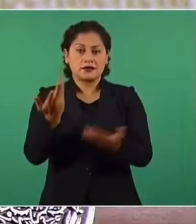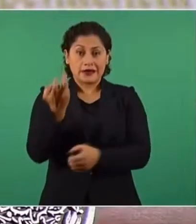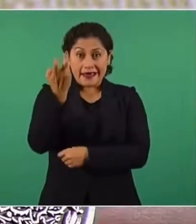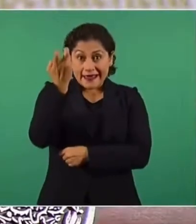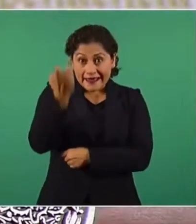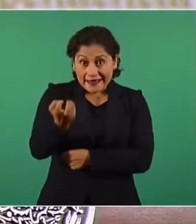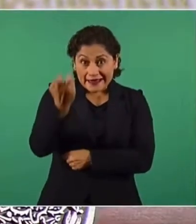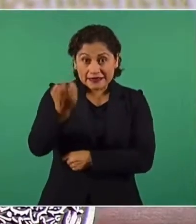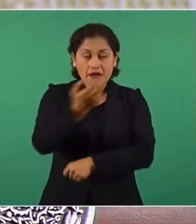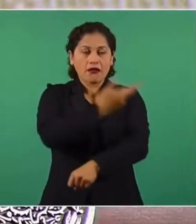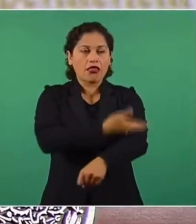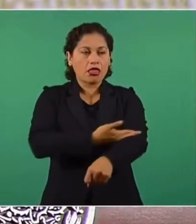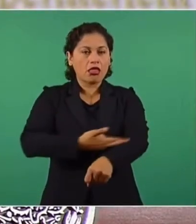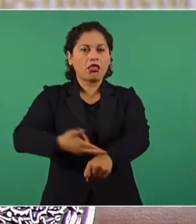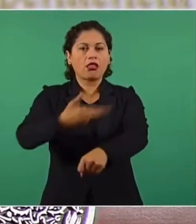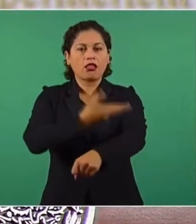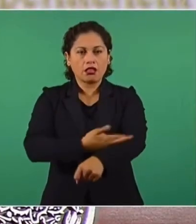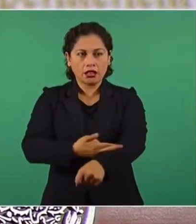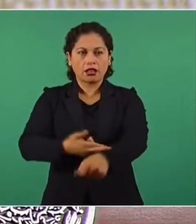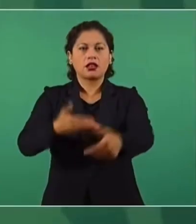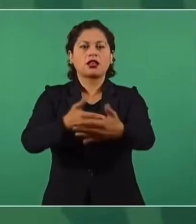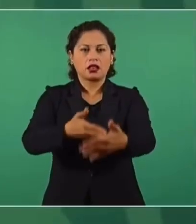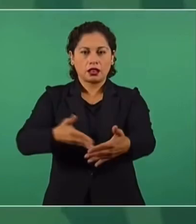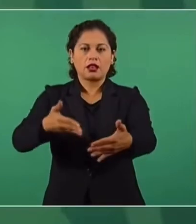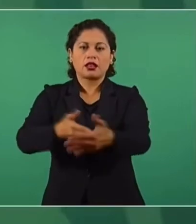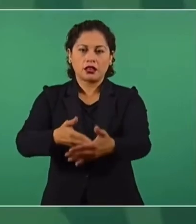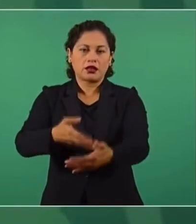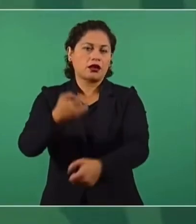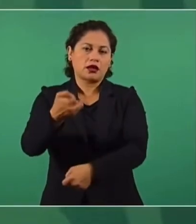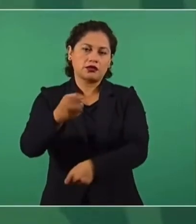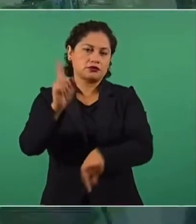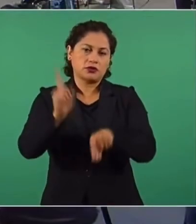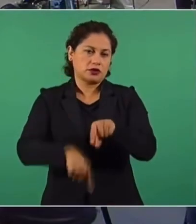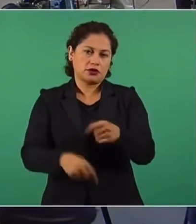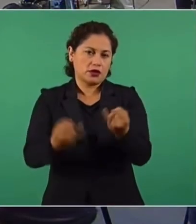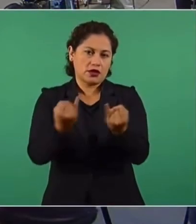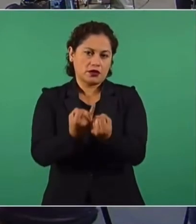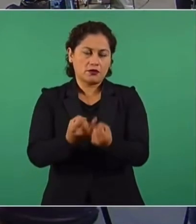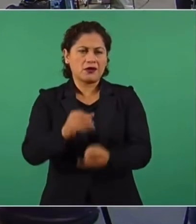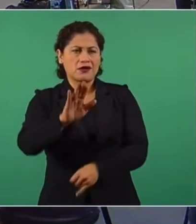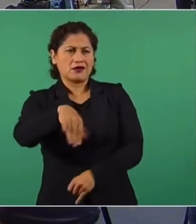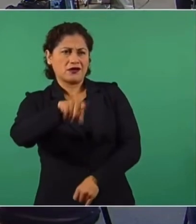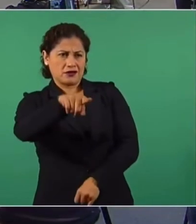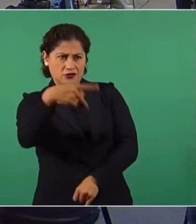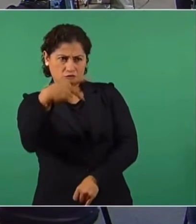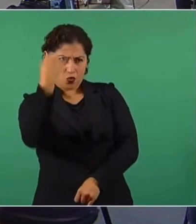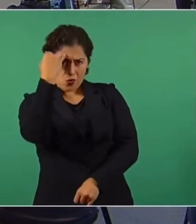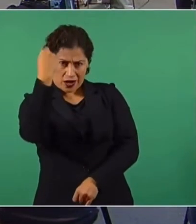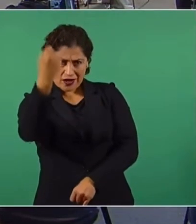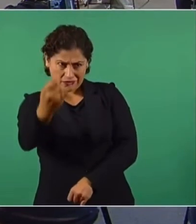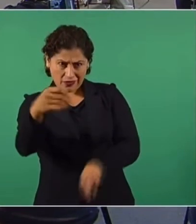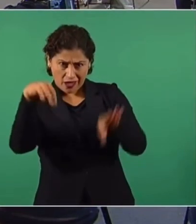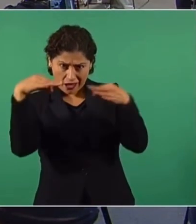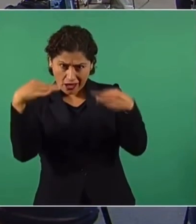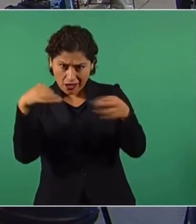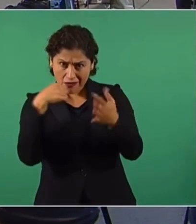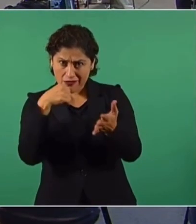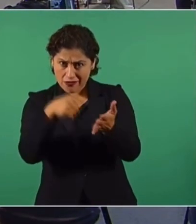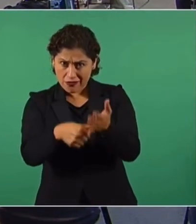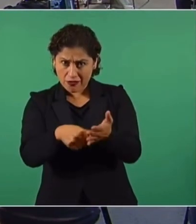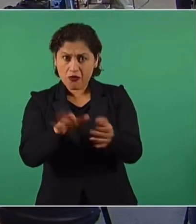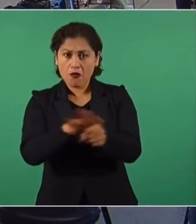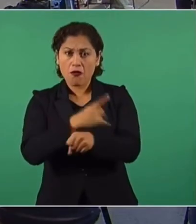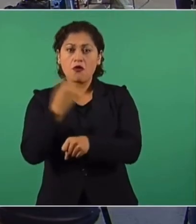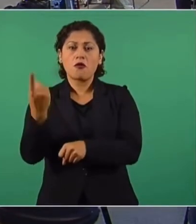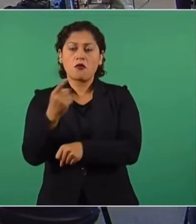son burocráticas que lejos a veces de ayudar llegan a entorpecer. Pero esa idea sí fue de usted, secretaria, porque sí salió el documento por parte de Comunicación